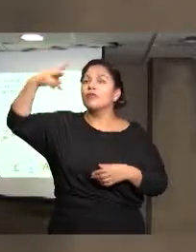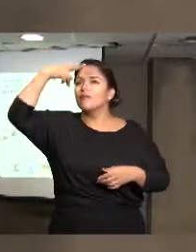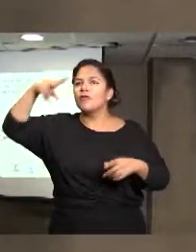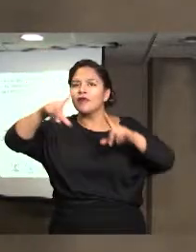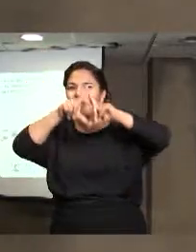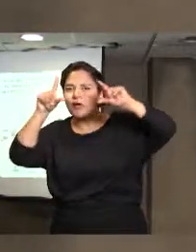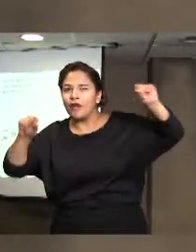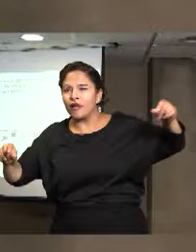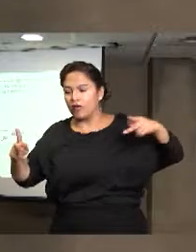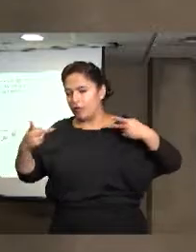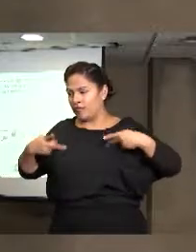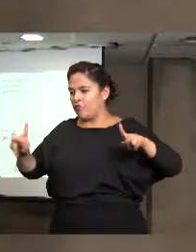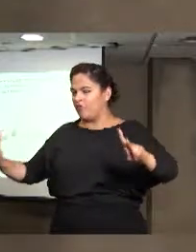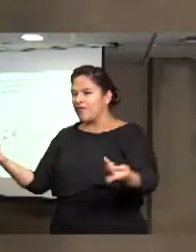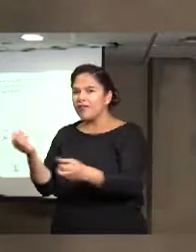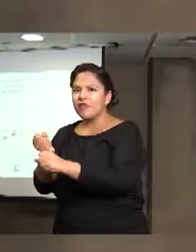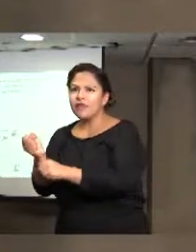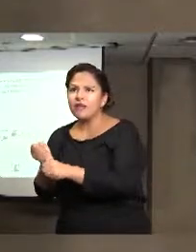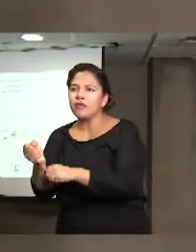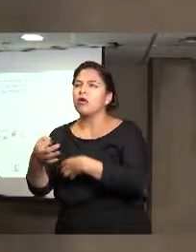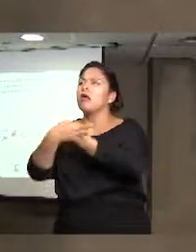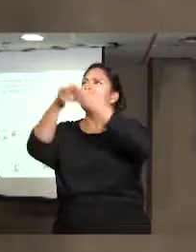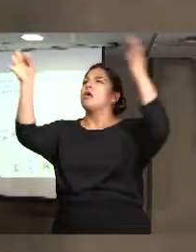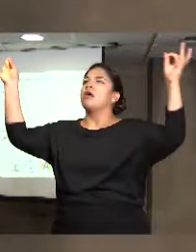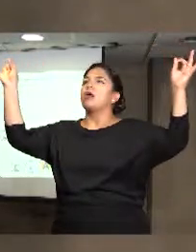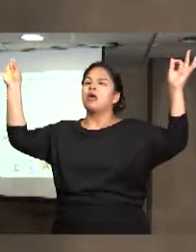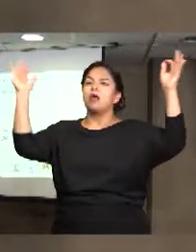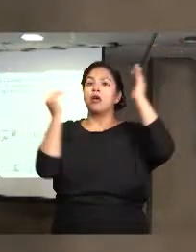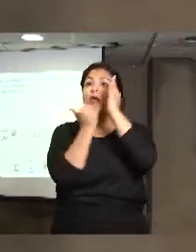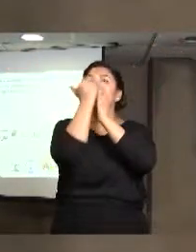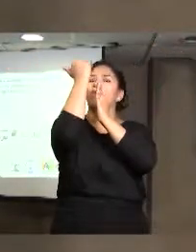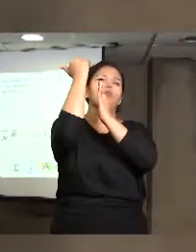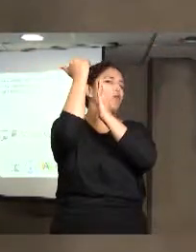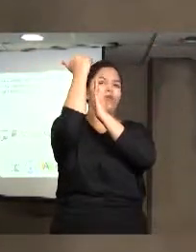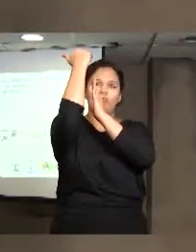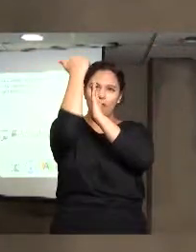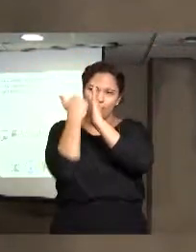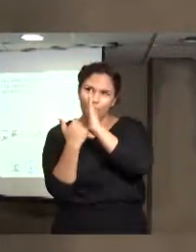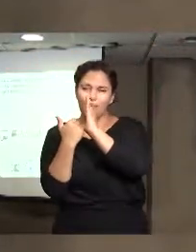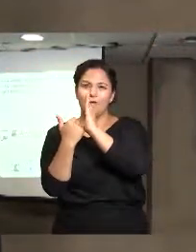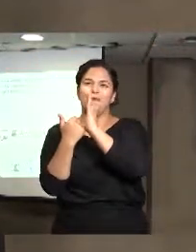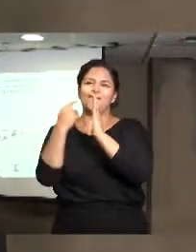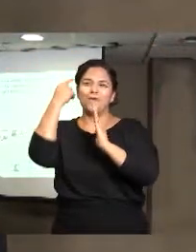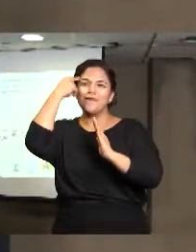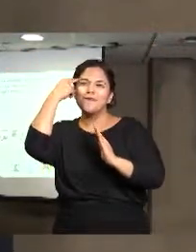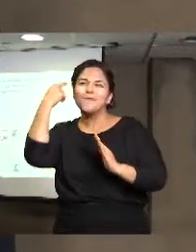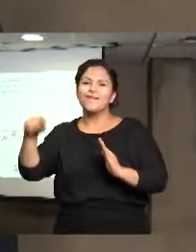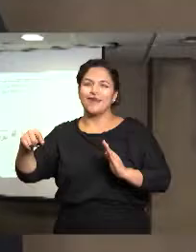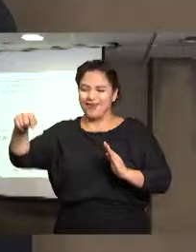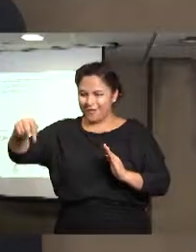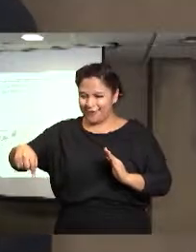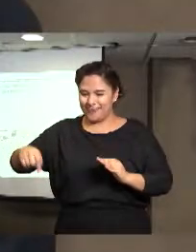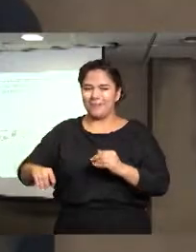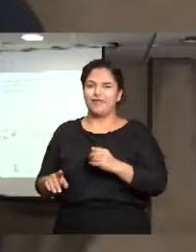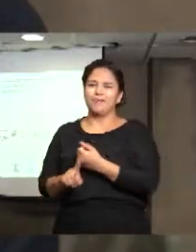ya no sean tan negativas, venga, ya tenemos que tener reportes muy positivos de las acciones increíbles que se están dando.